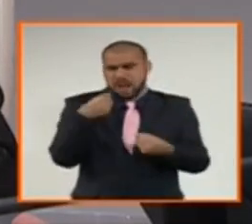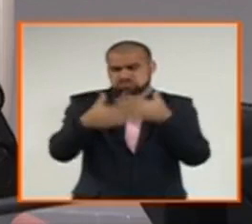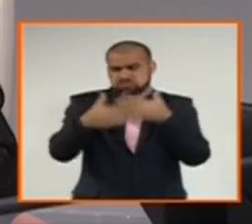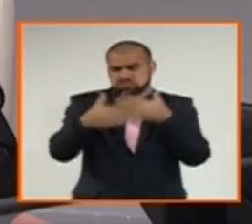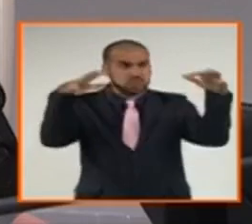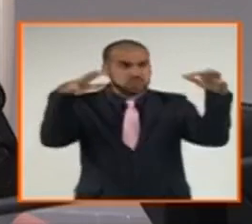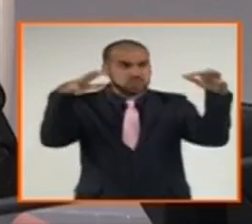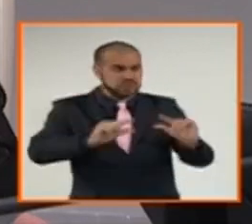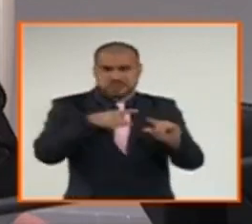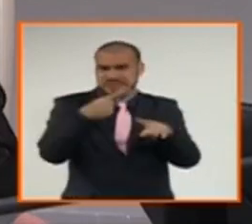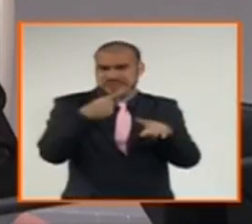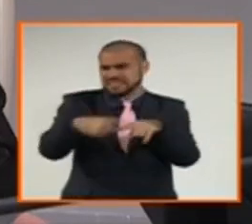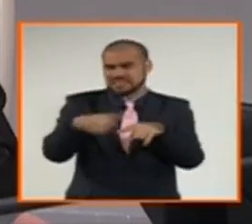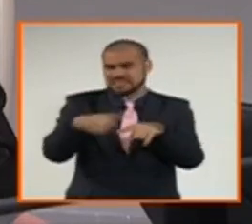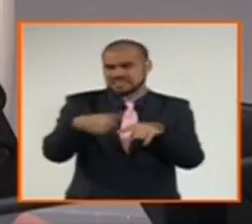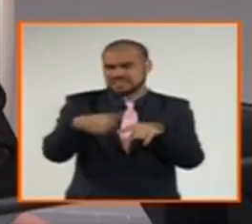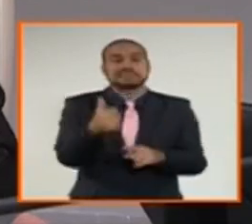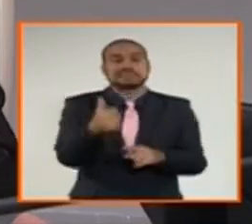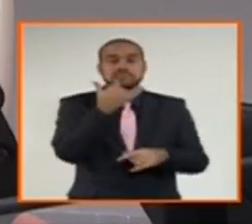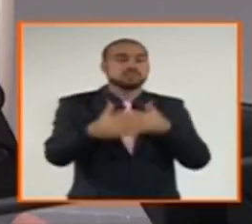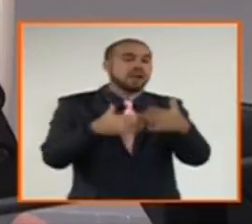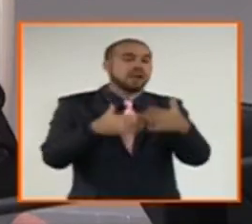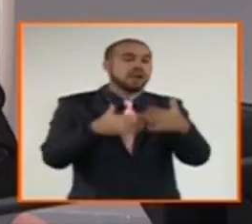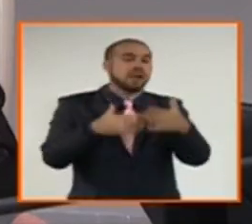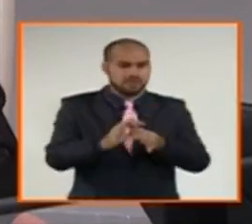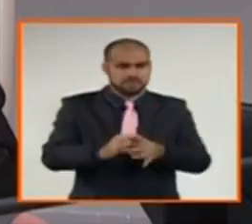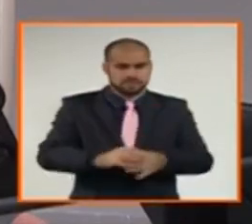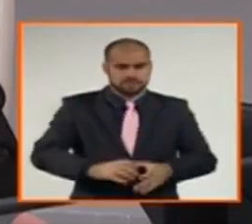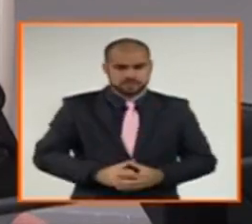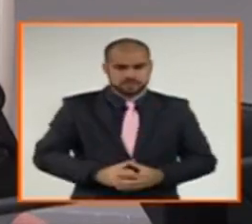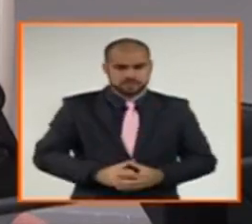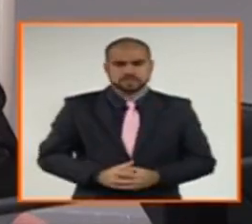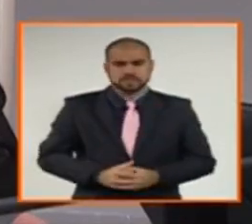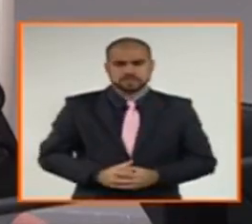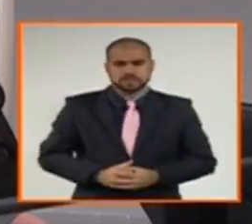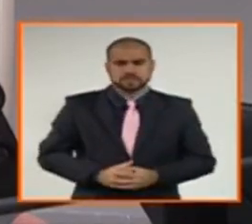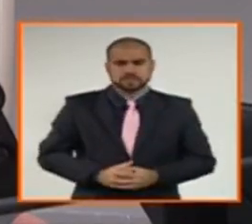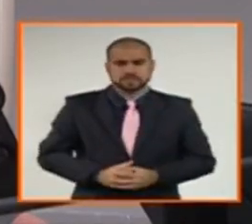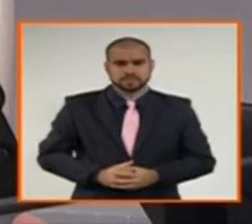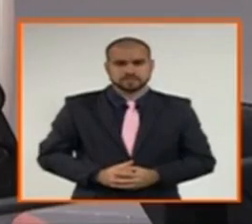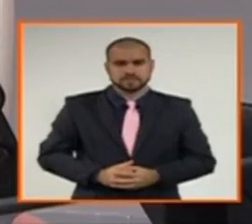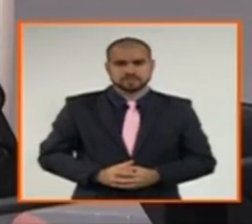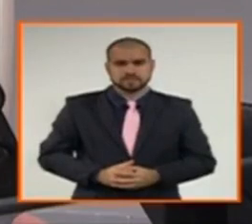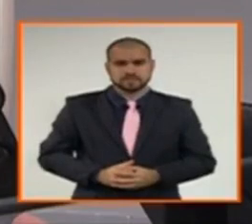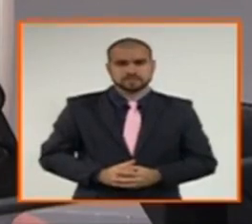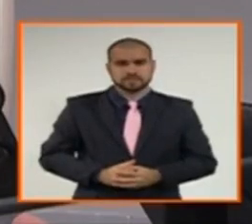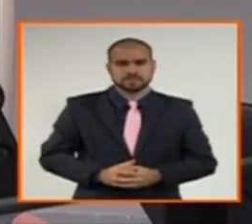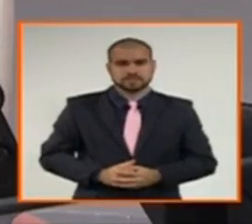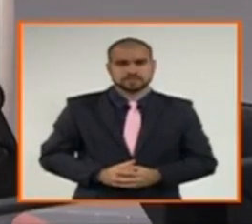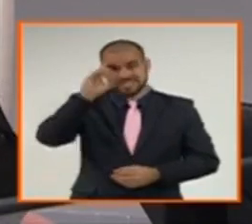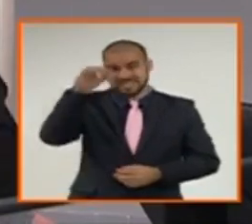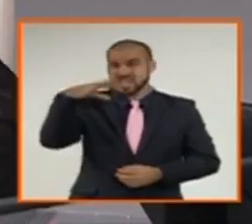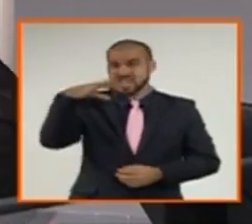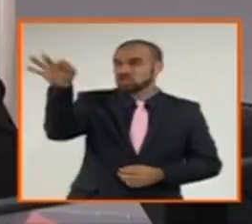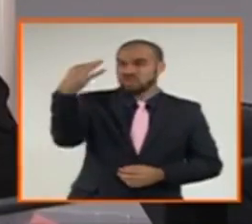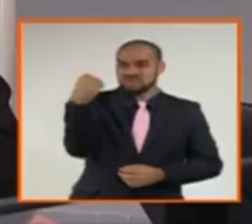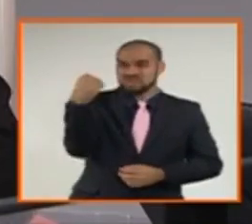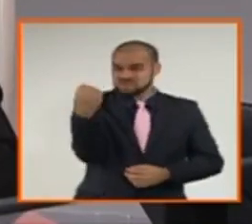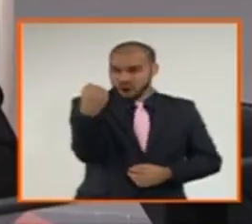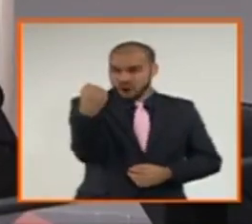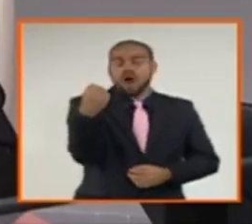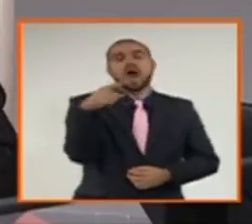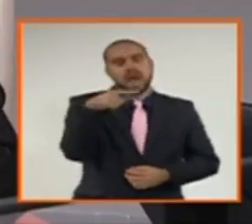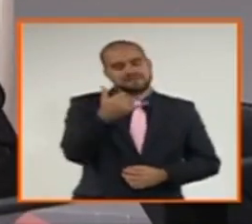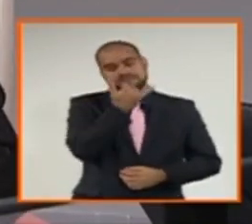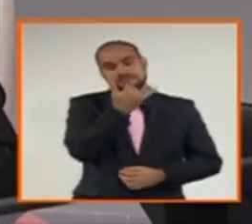sobre el país y esta condición de insularidad, pues también nos pone, digamos, ante una